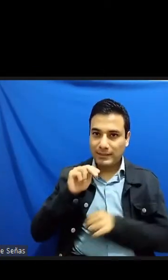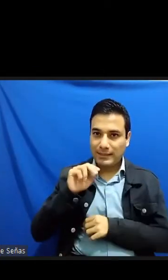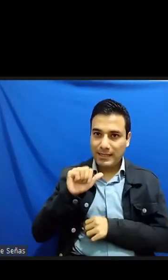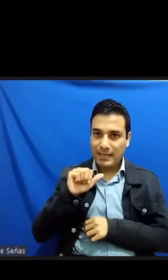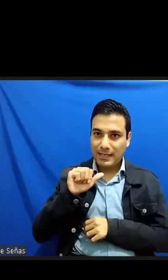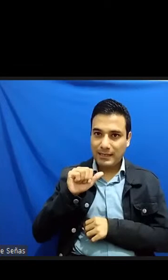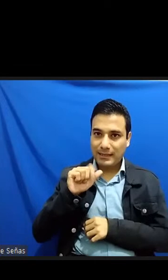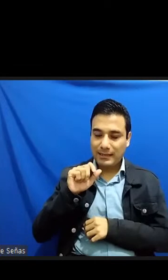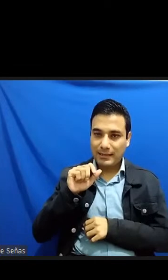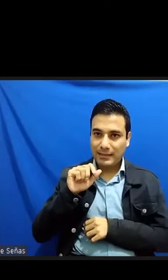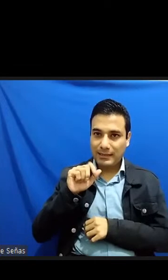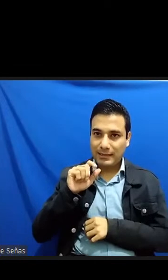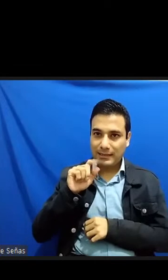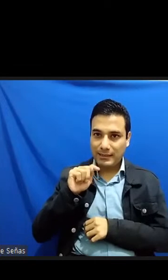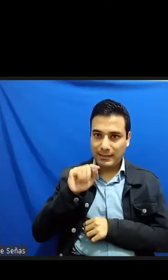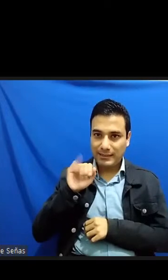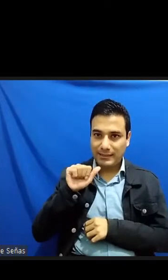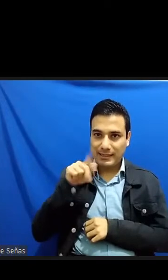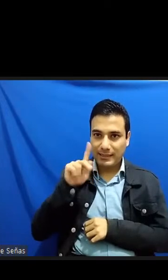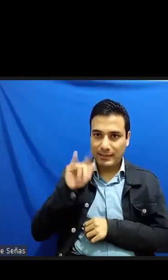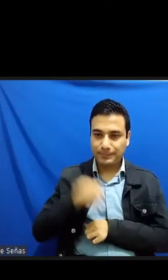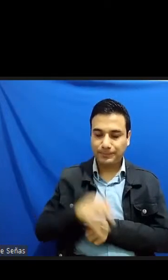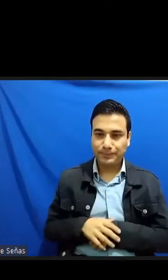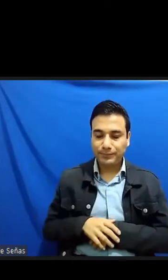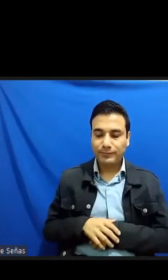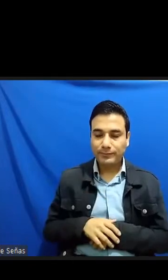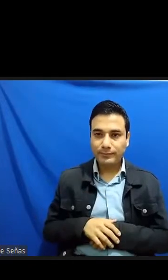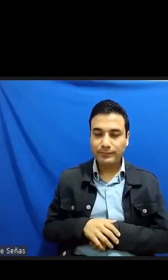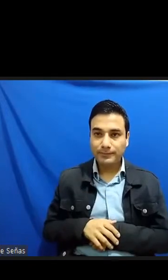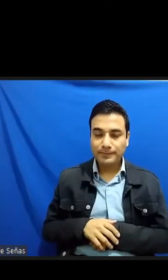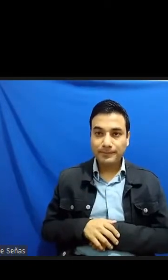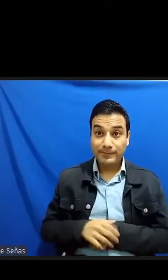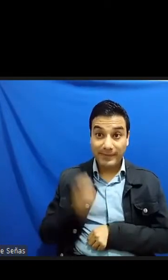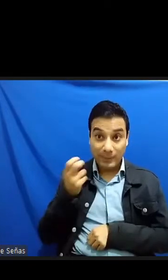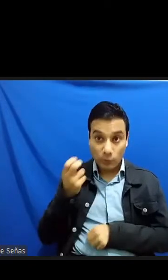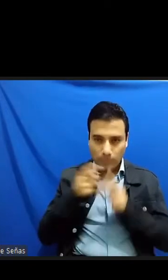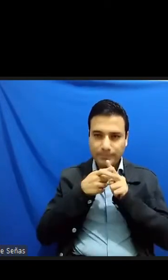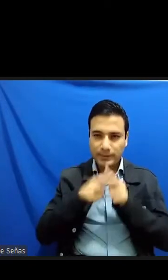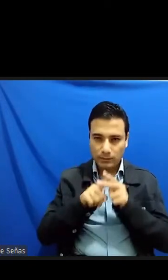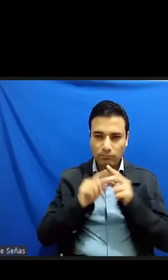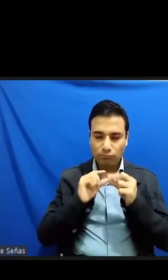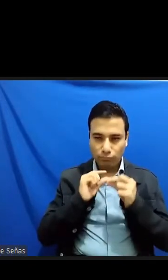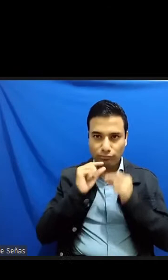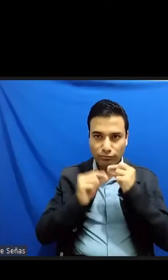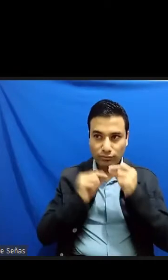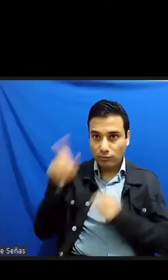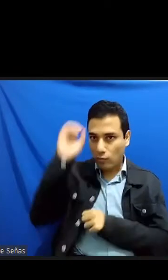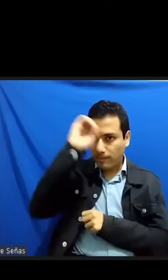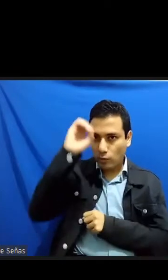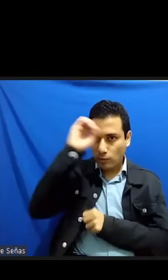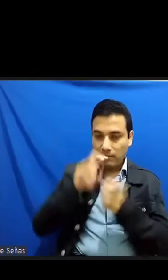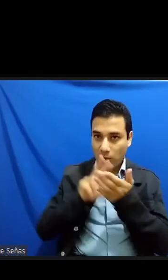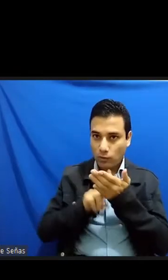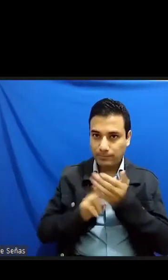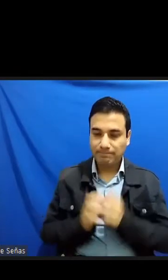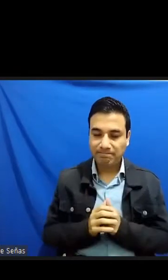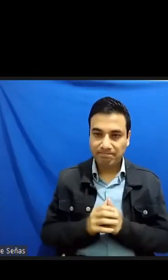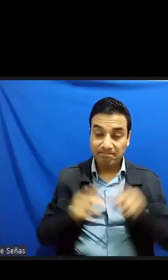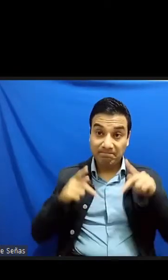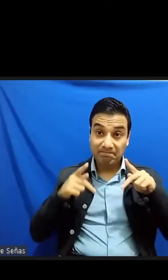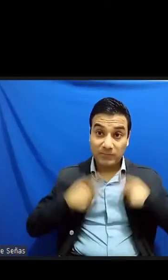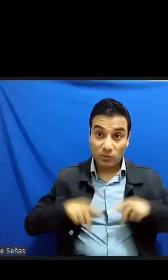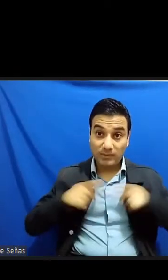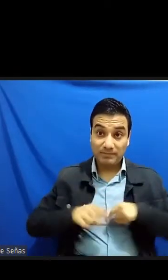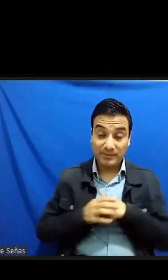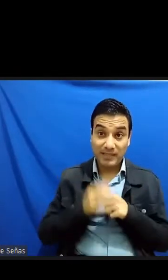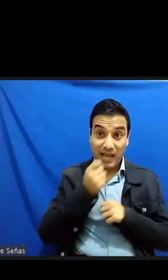presencia en el medio cultural de Chiqui Nagaoka empezó a ser tomada en cuenta para algunos la conducta de